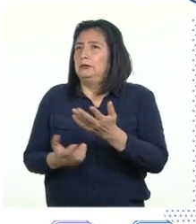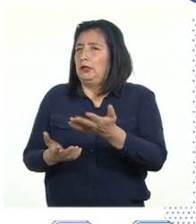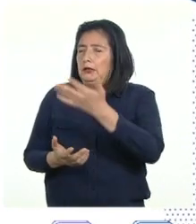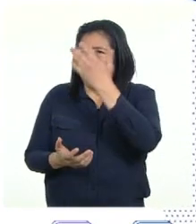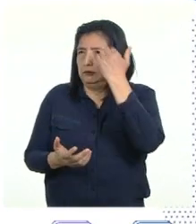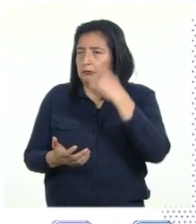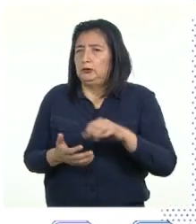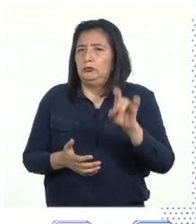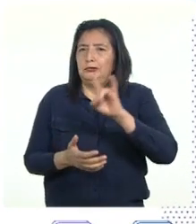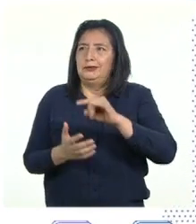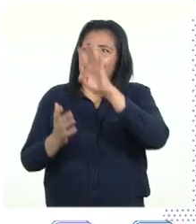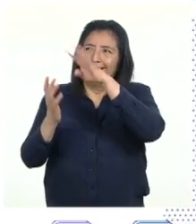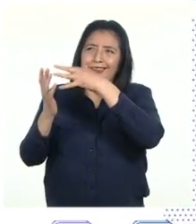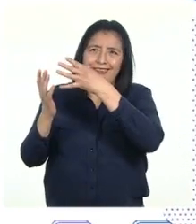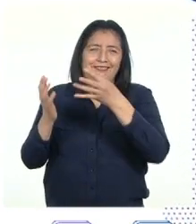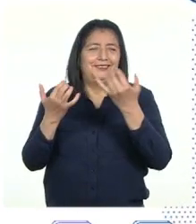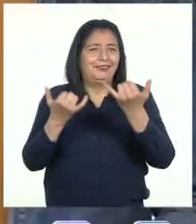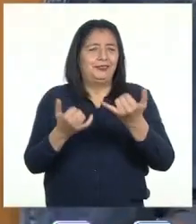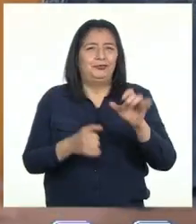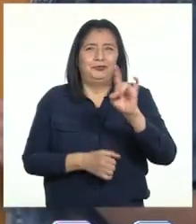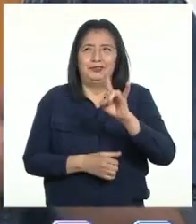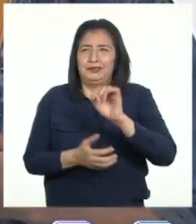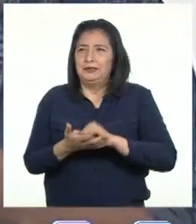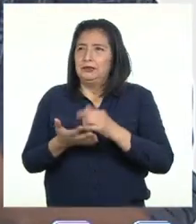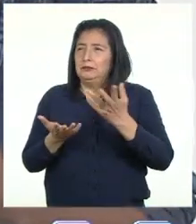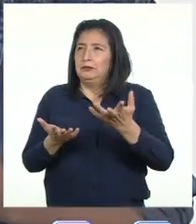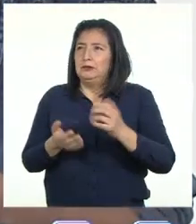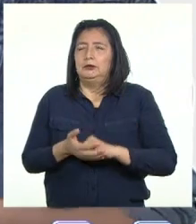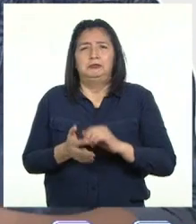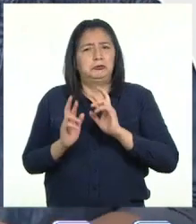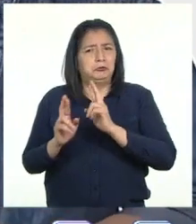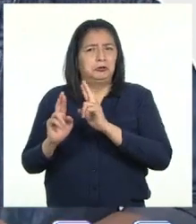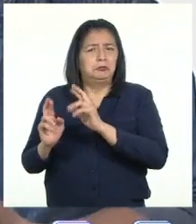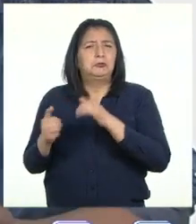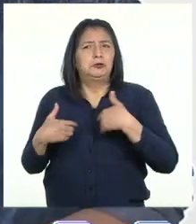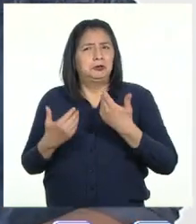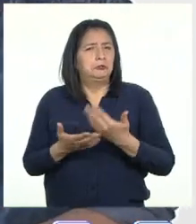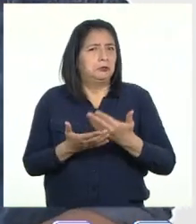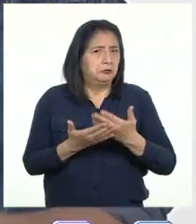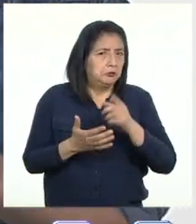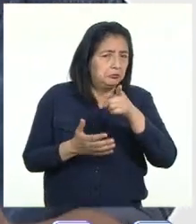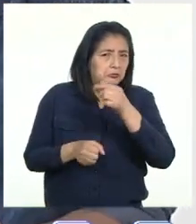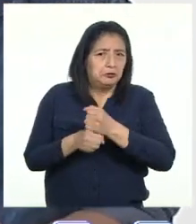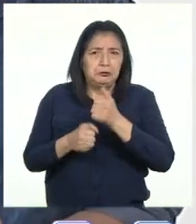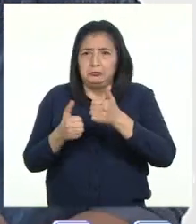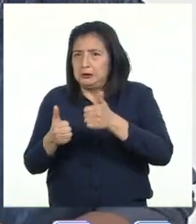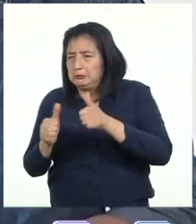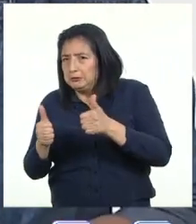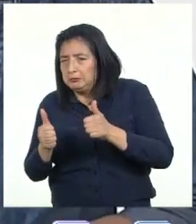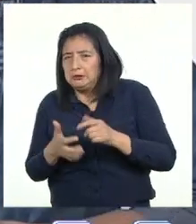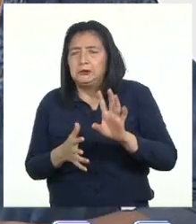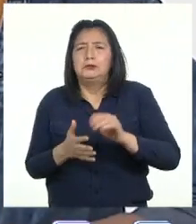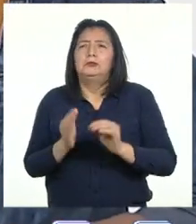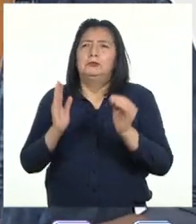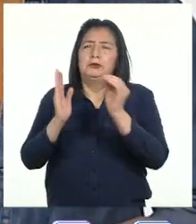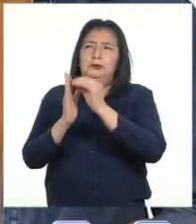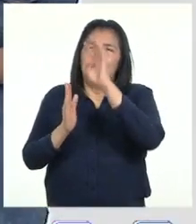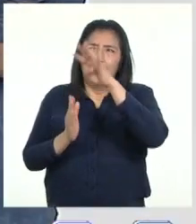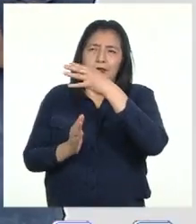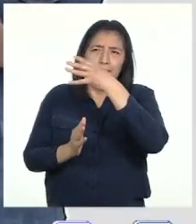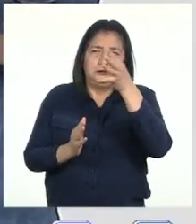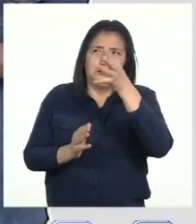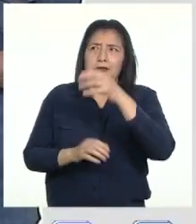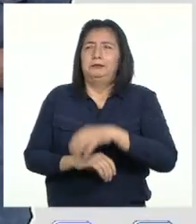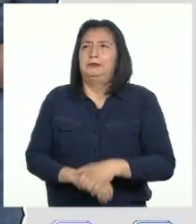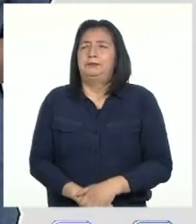olviden utilizar la tabla que trabajamos el día de hoy Y cuando ya tengan sus respuestas Pueden verificar si su trabajo va por buen camino Completando esta tabla